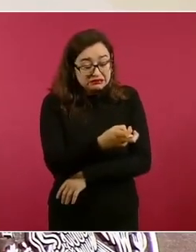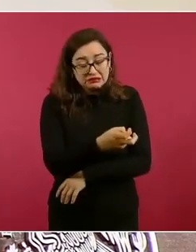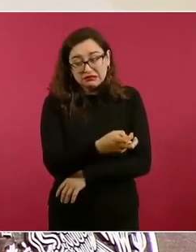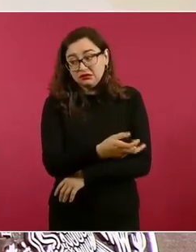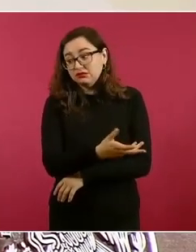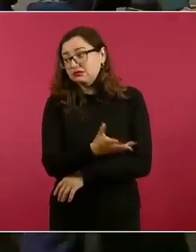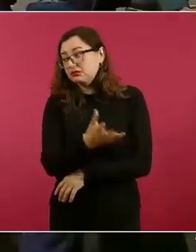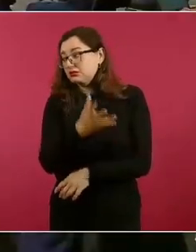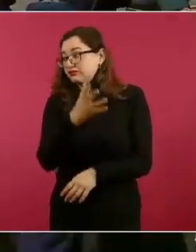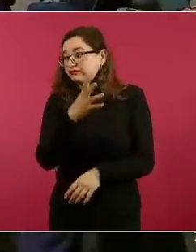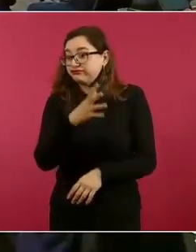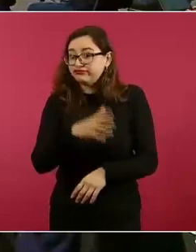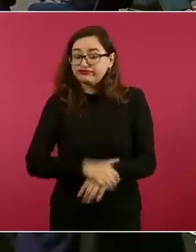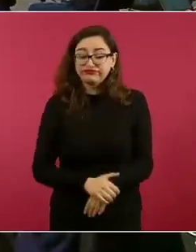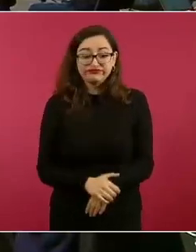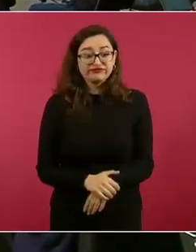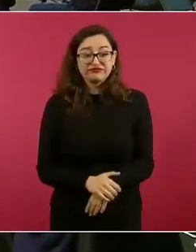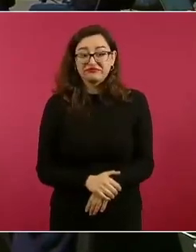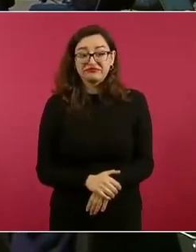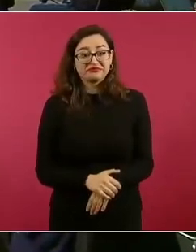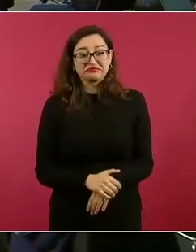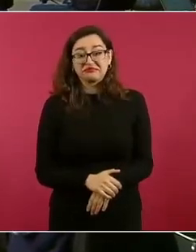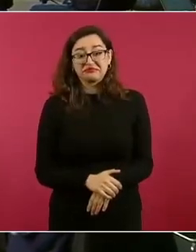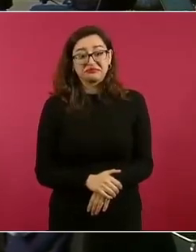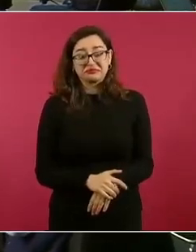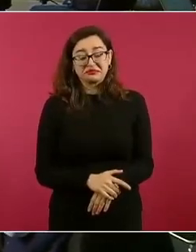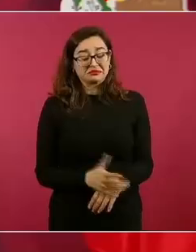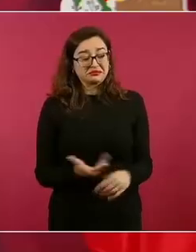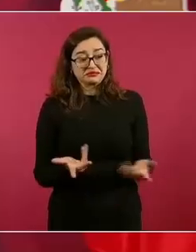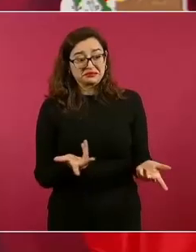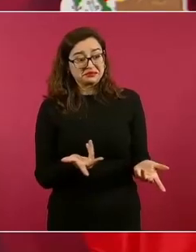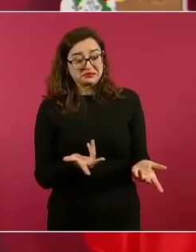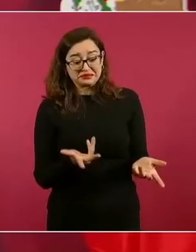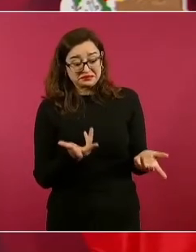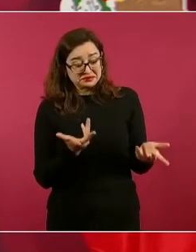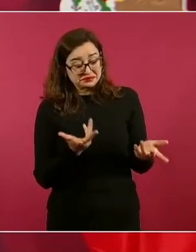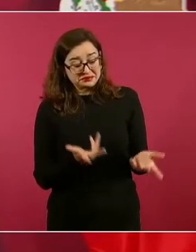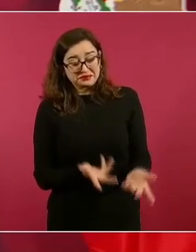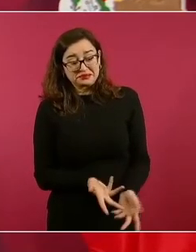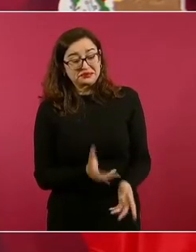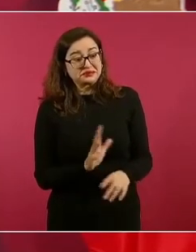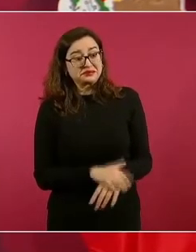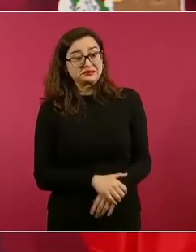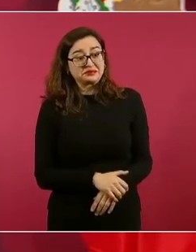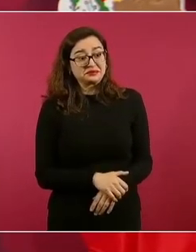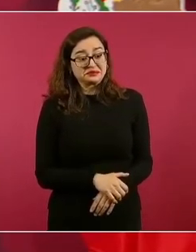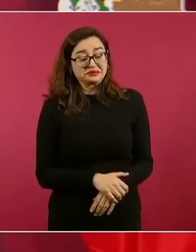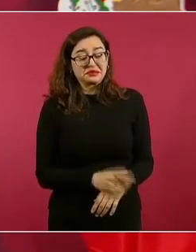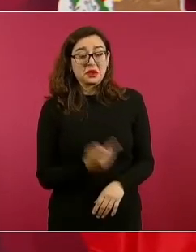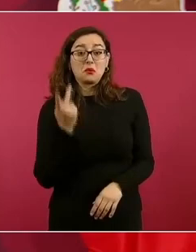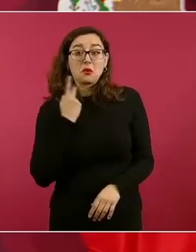a lo que puede atreverse un politiquero.